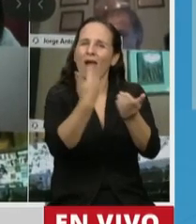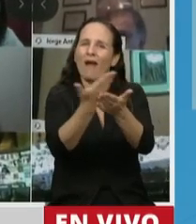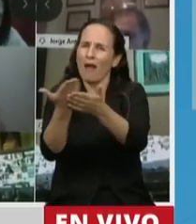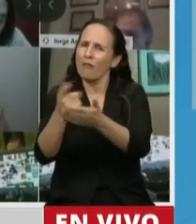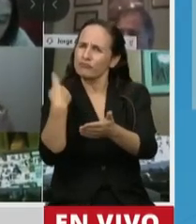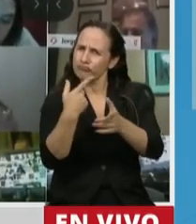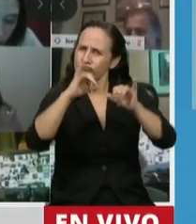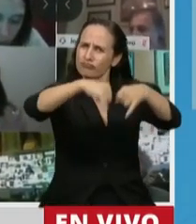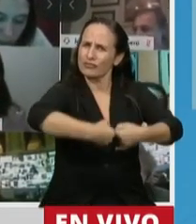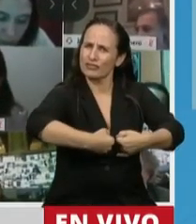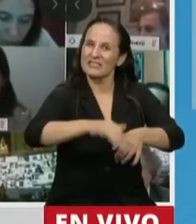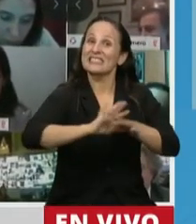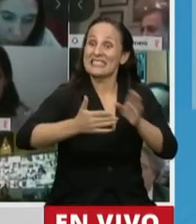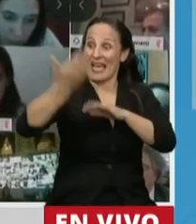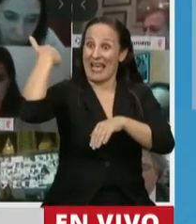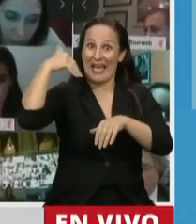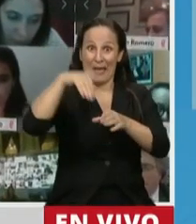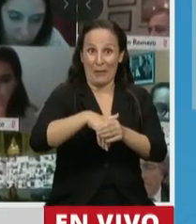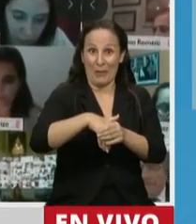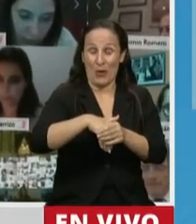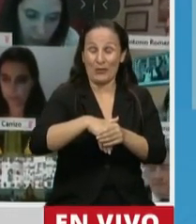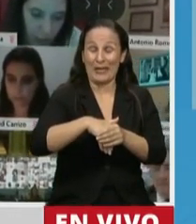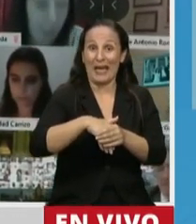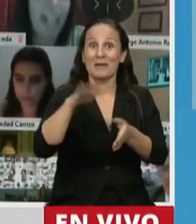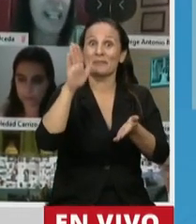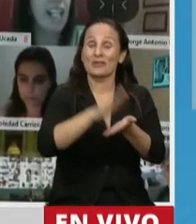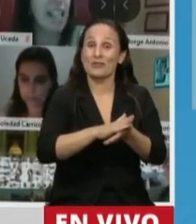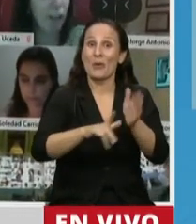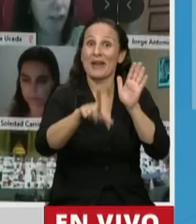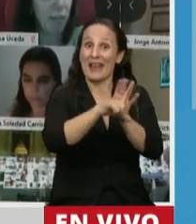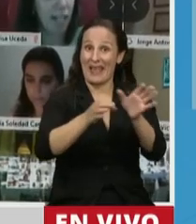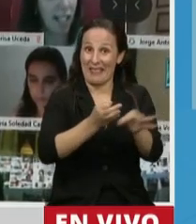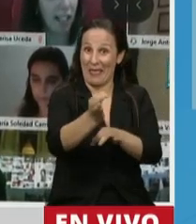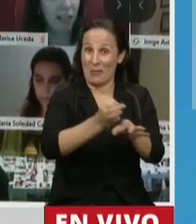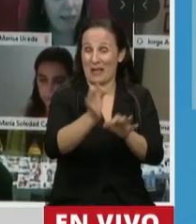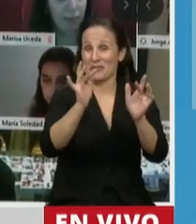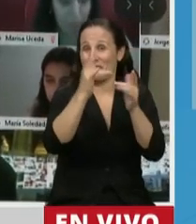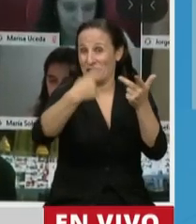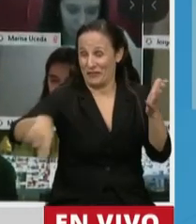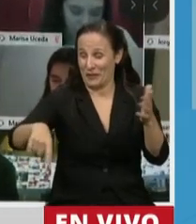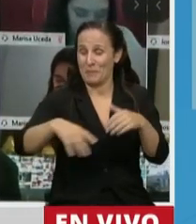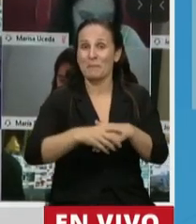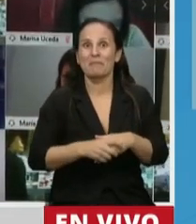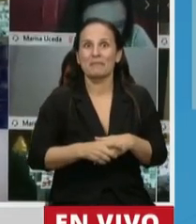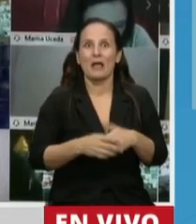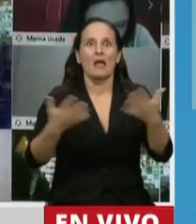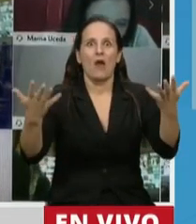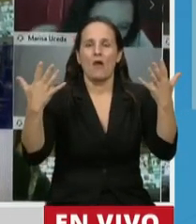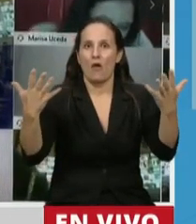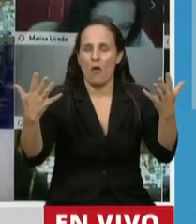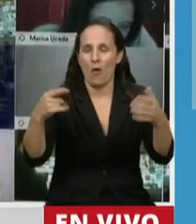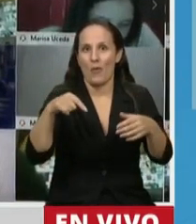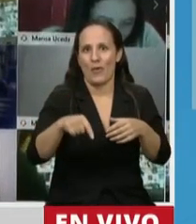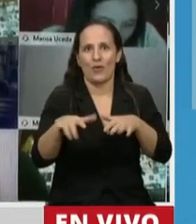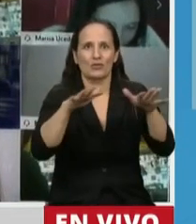principio la que ya hemos votado, que tiene que ver con la ley de educación a distancia, que sin dudas en